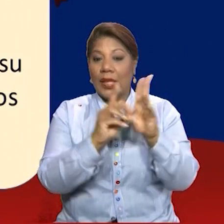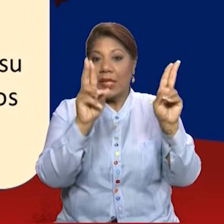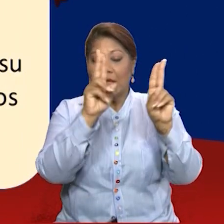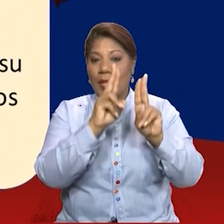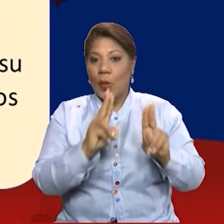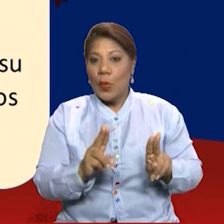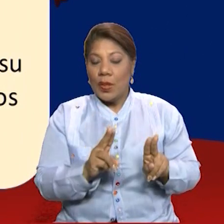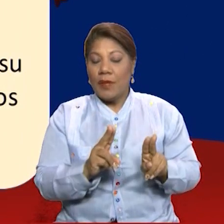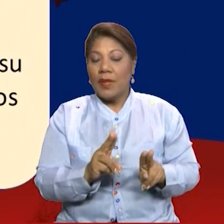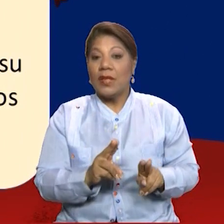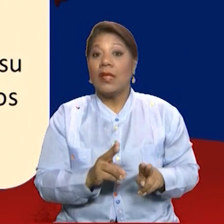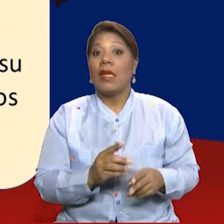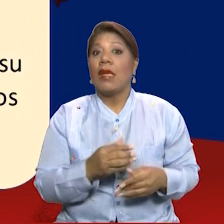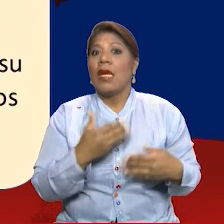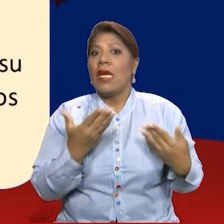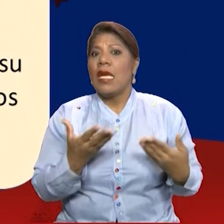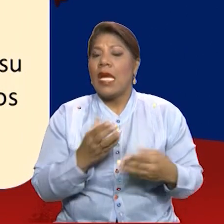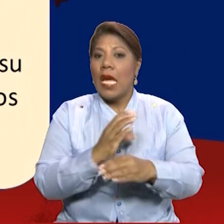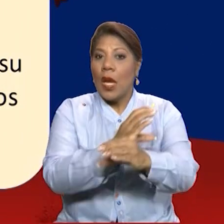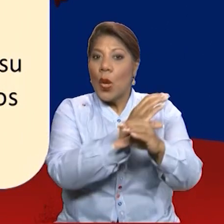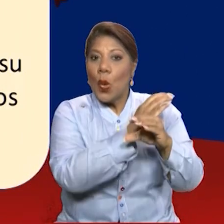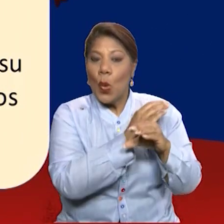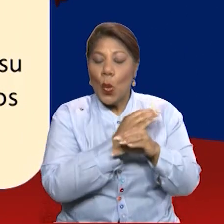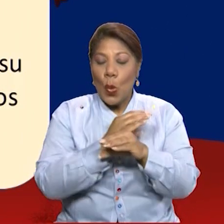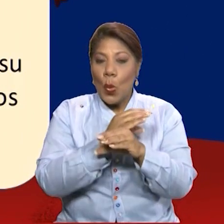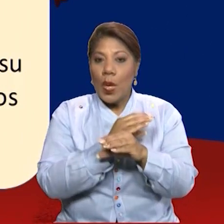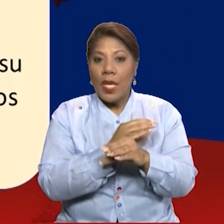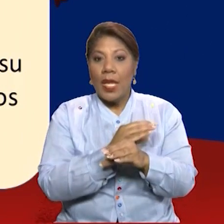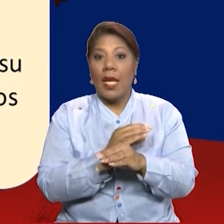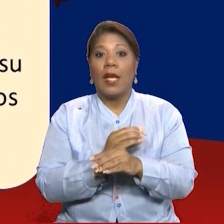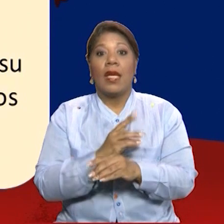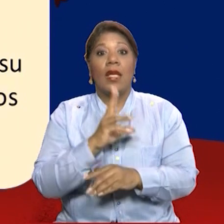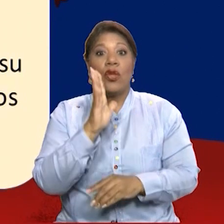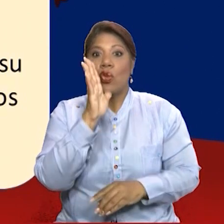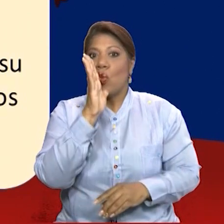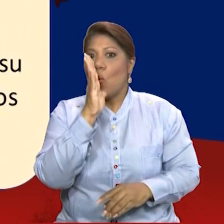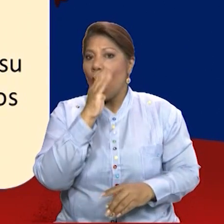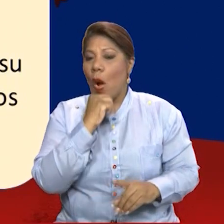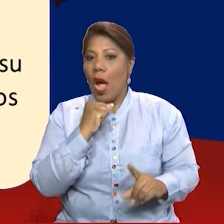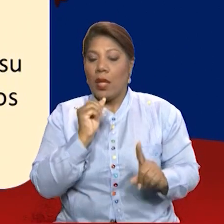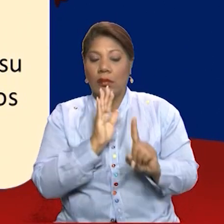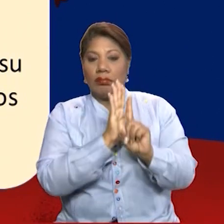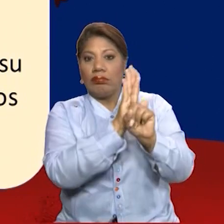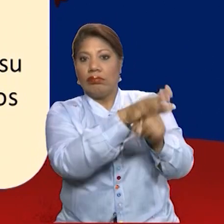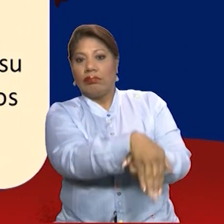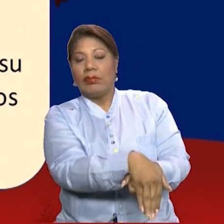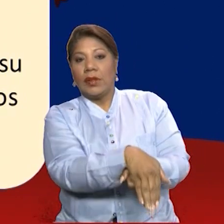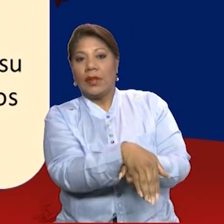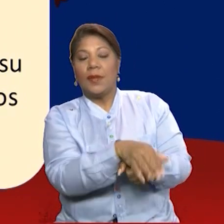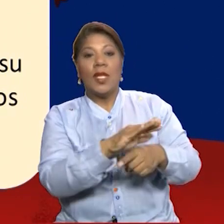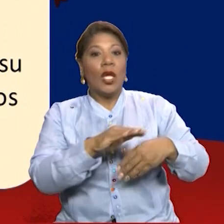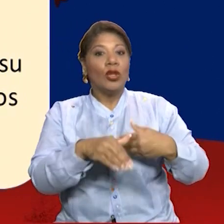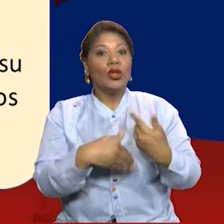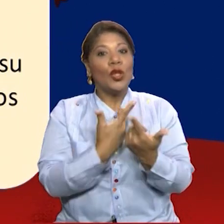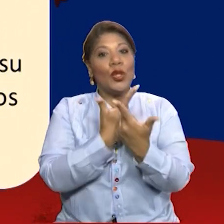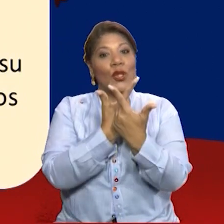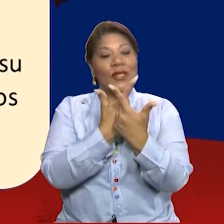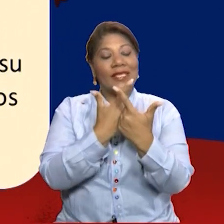igualdad y la no discriminación. Todo ser humano nace libre y de